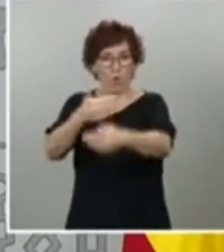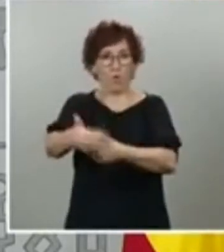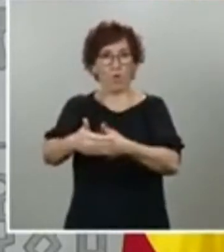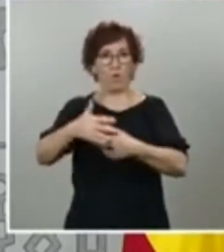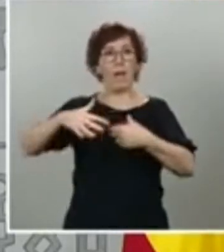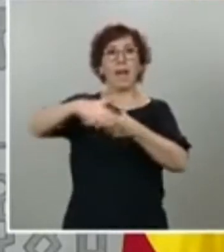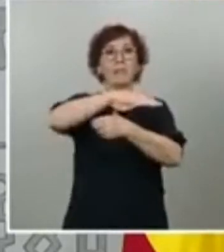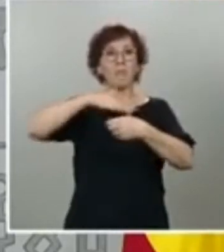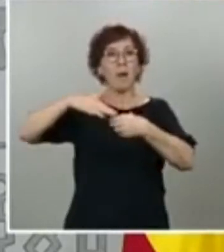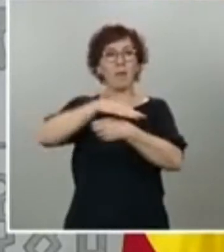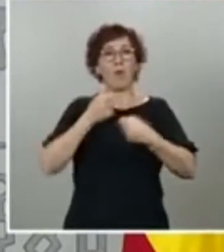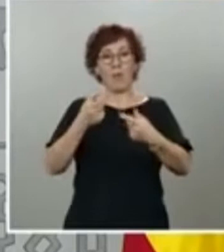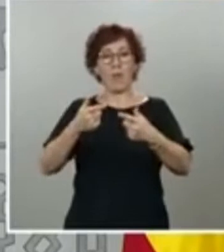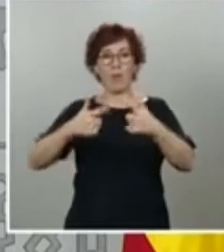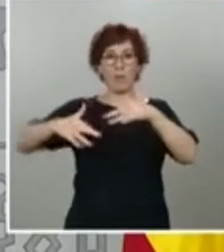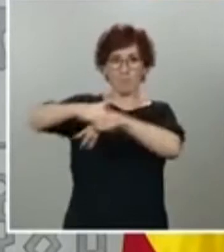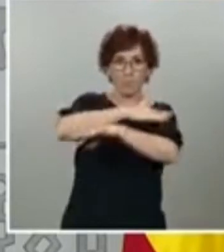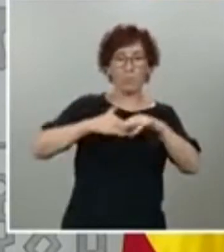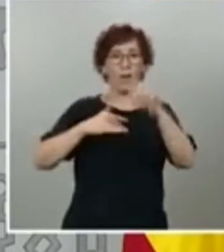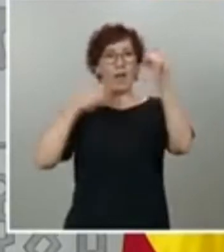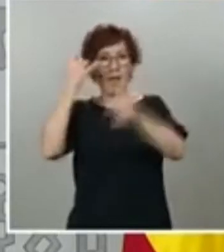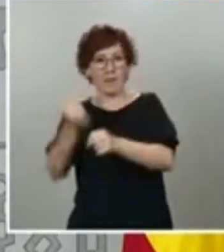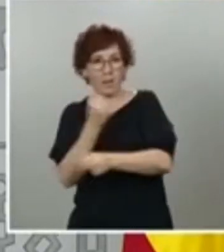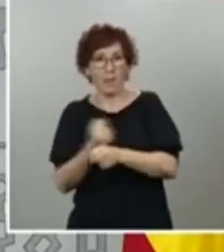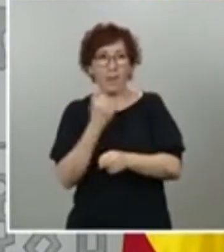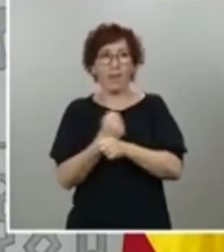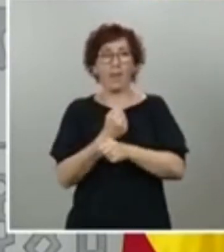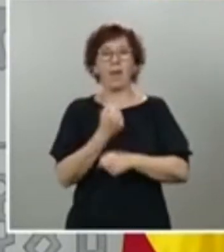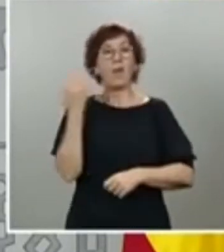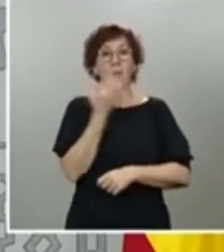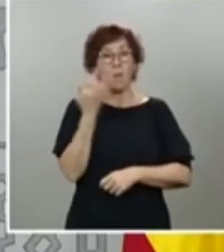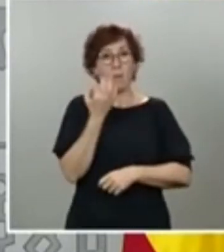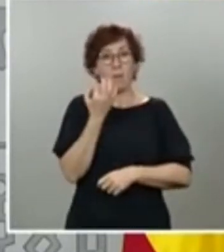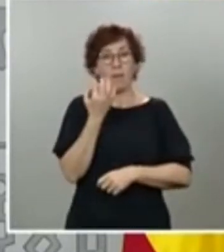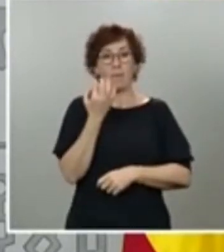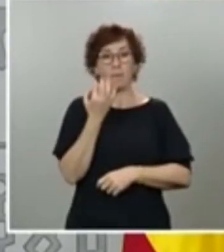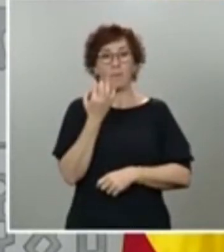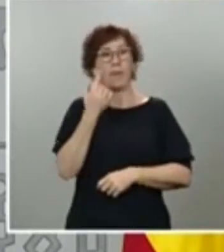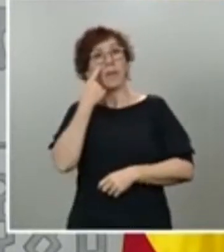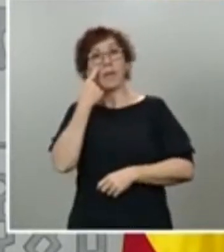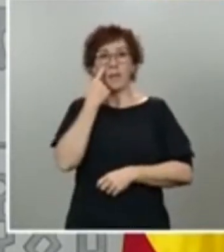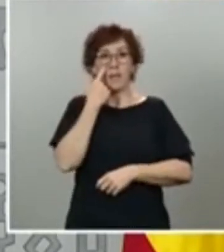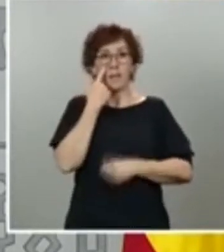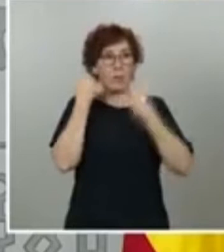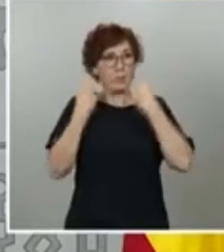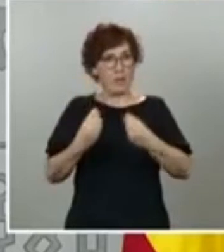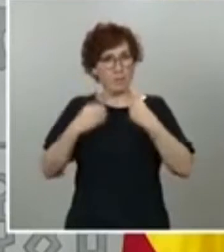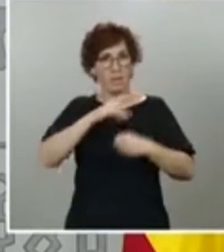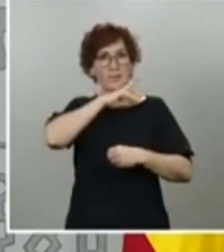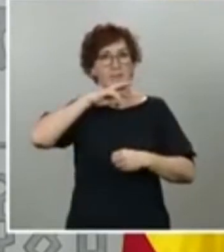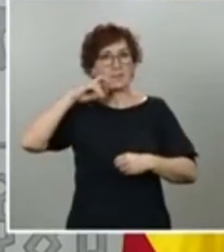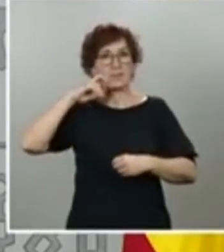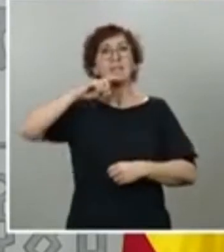actividad. Tenemos que seguir extremando las precauciones para garantizar la seguridad de todas y también reforzar las capacidades